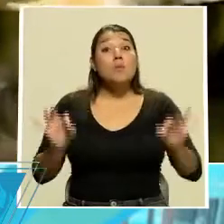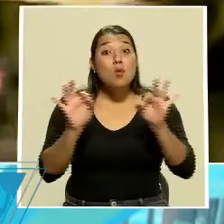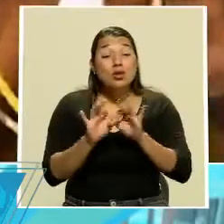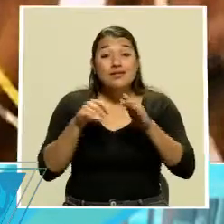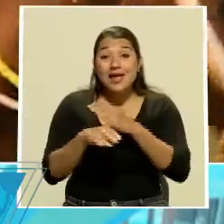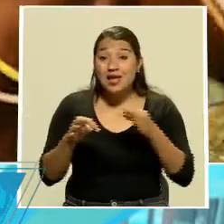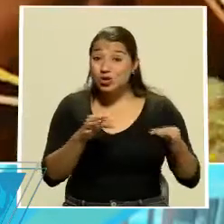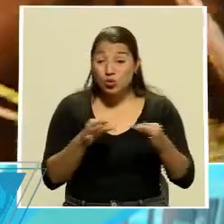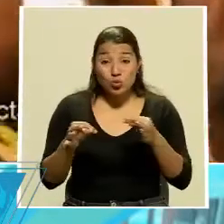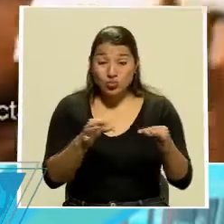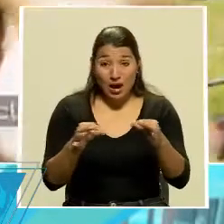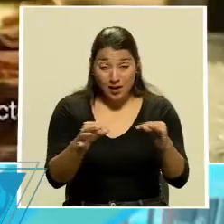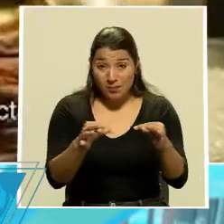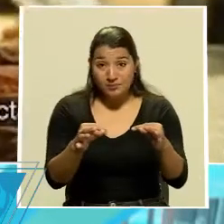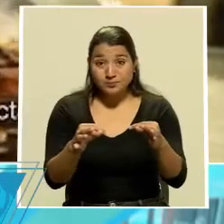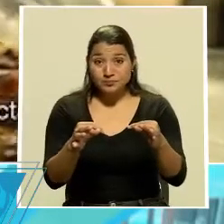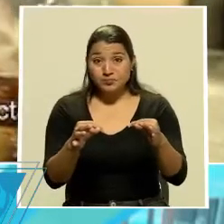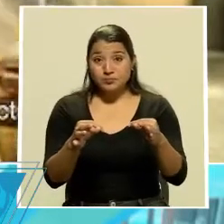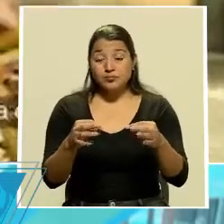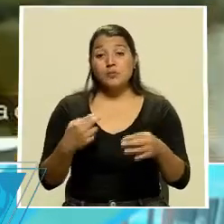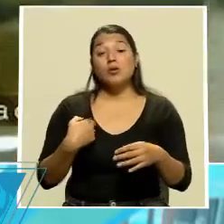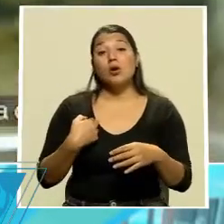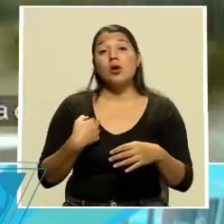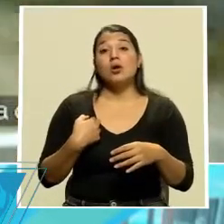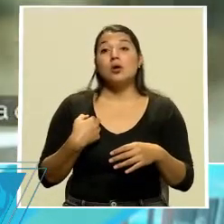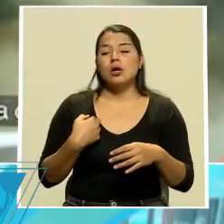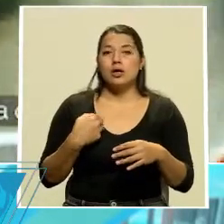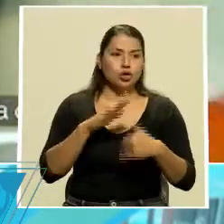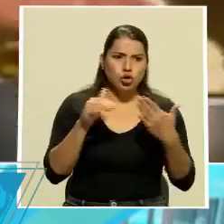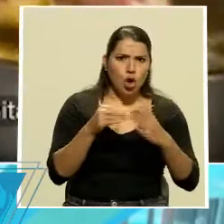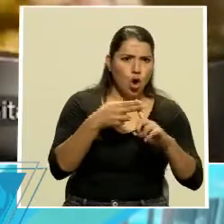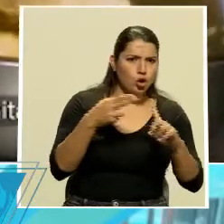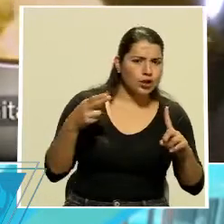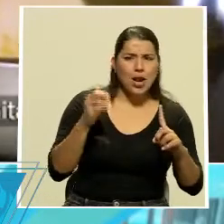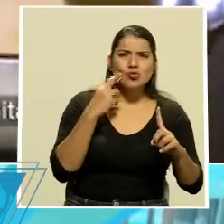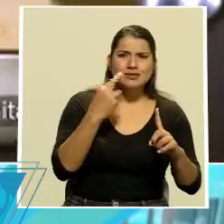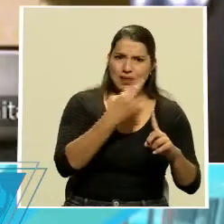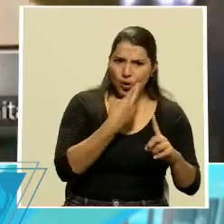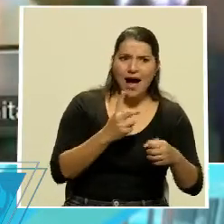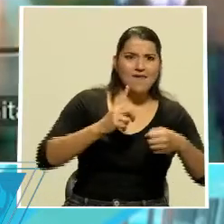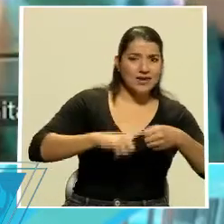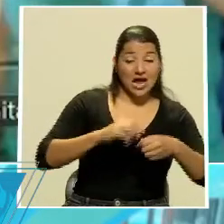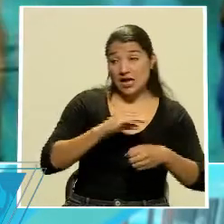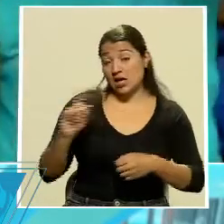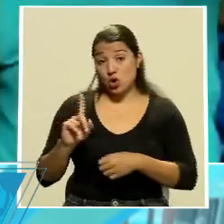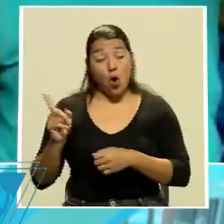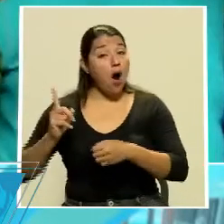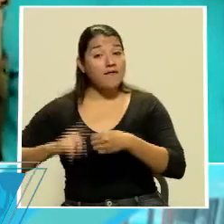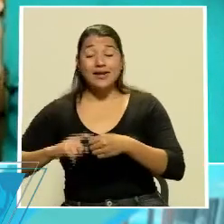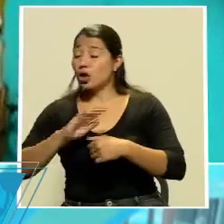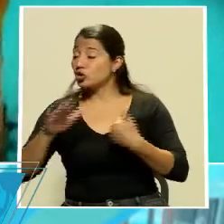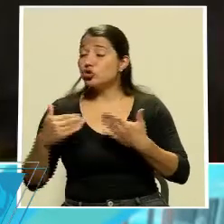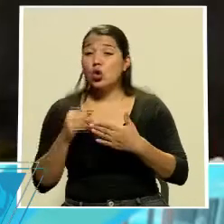los afiliados y los no afiliados, porque también nos somos preocupados por los no afiliados, han podido ser permeados con todos